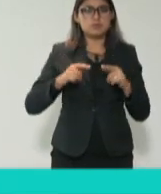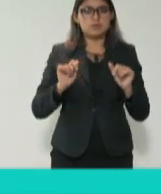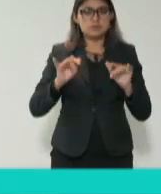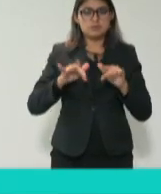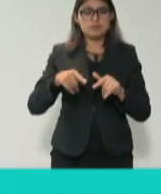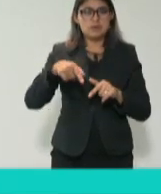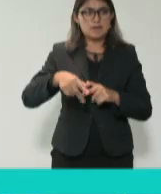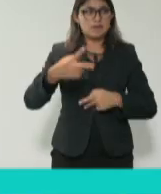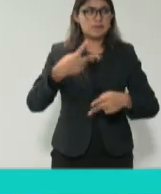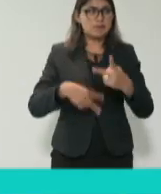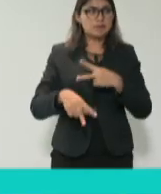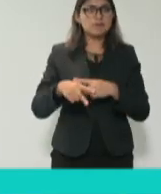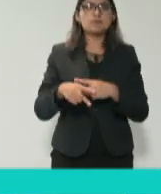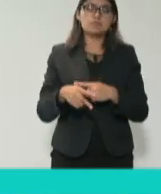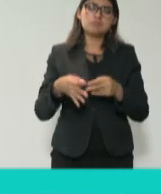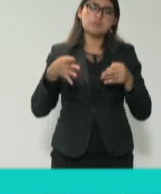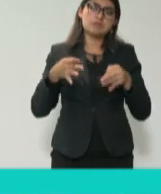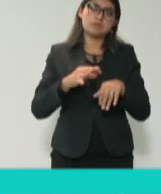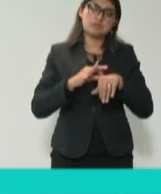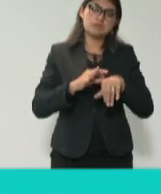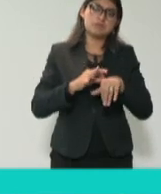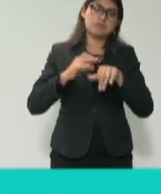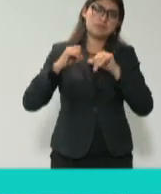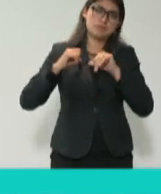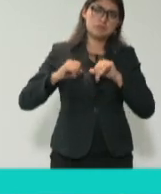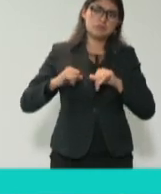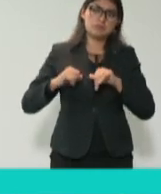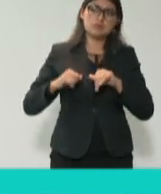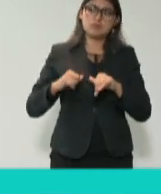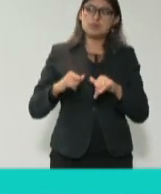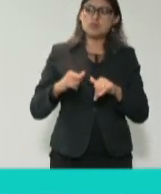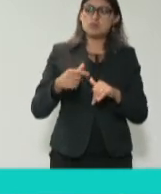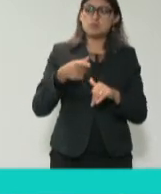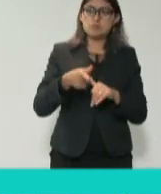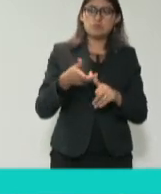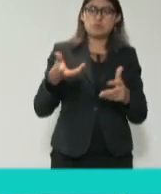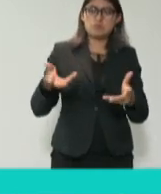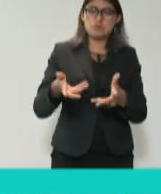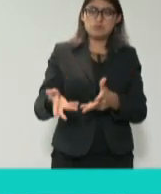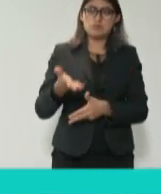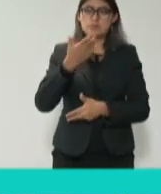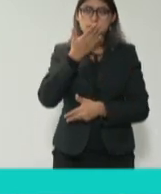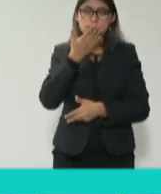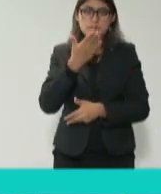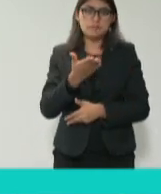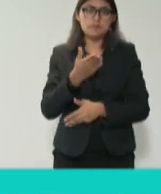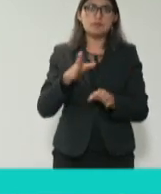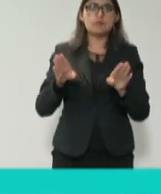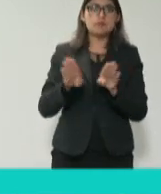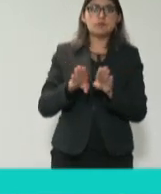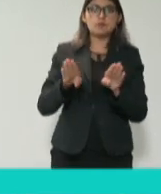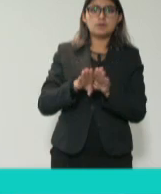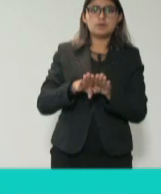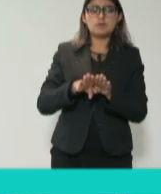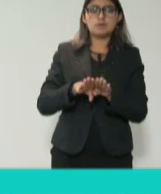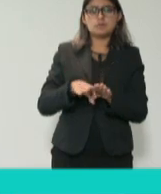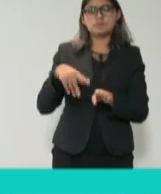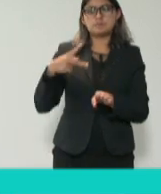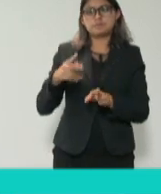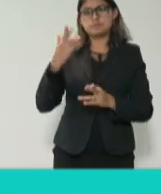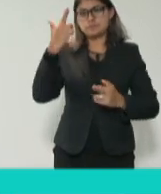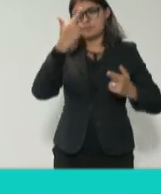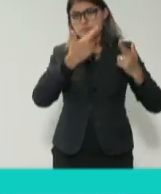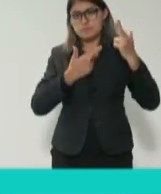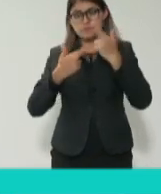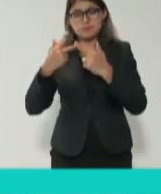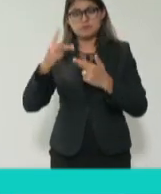en ese sentido sí, efectivamente una buena administración deviene de una revisión de todos los